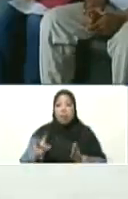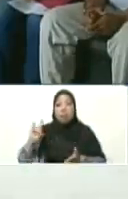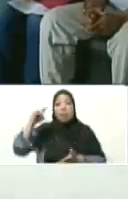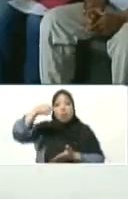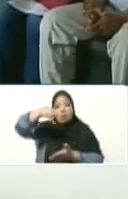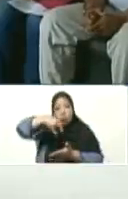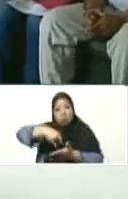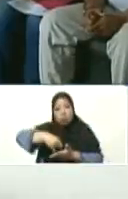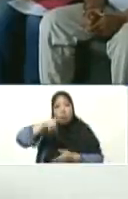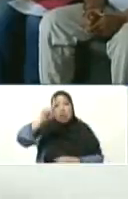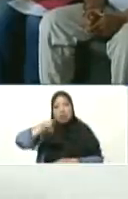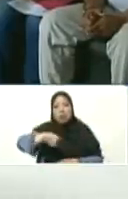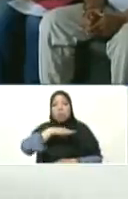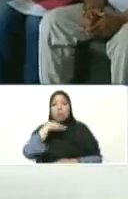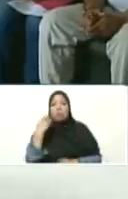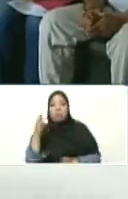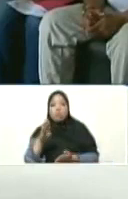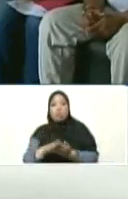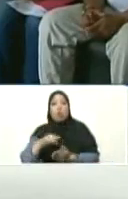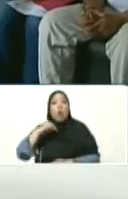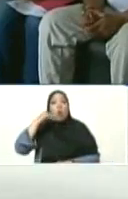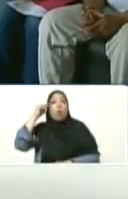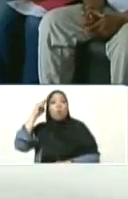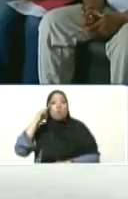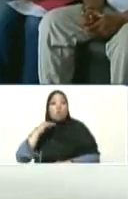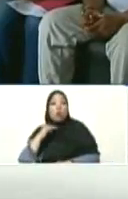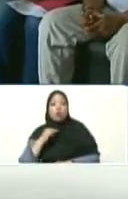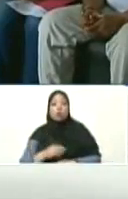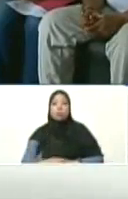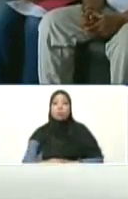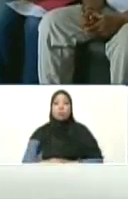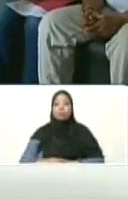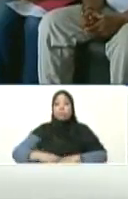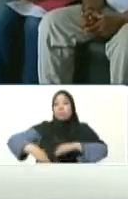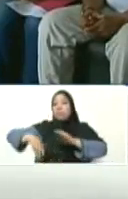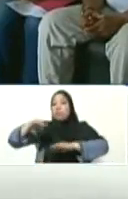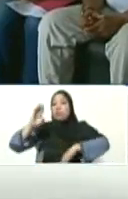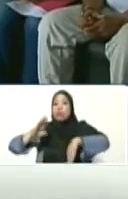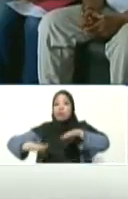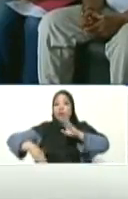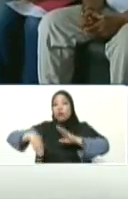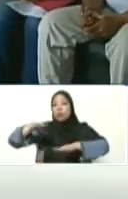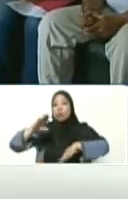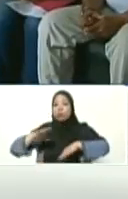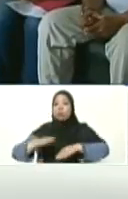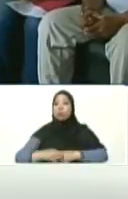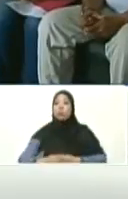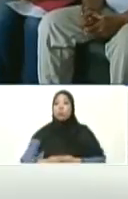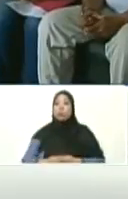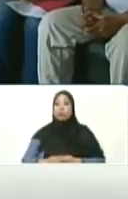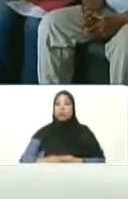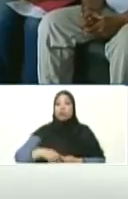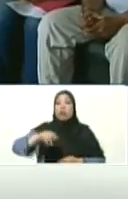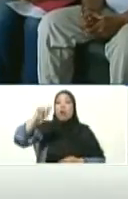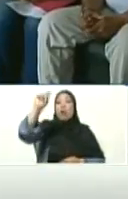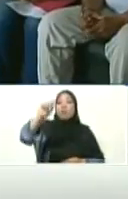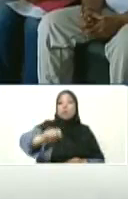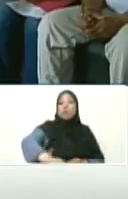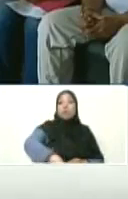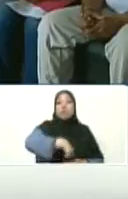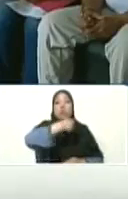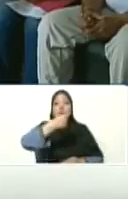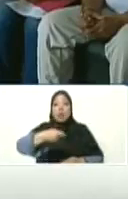y nació en Carabobos el negro, al son del tambor, cruzado por una lanza española